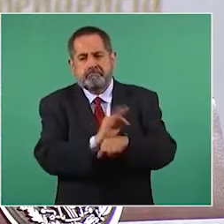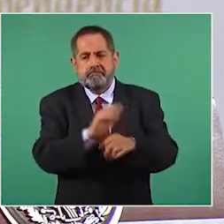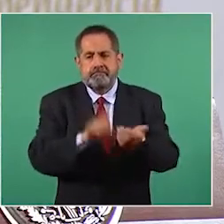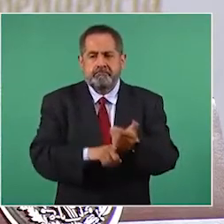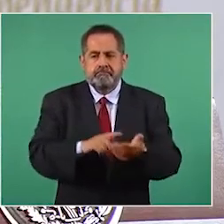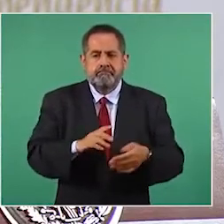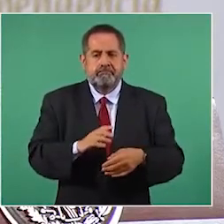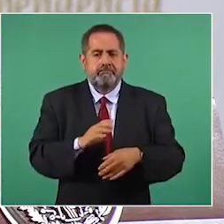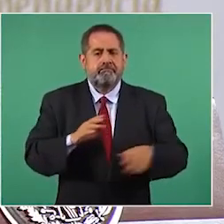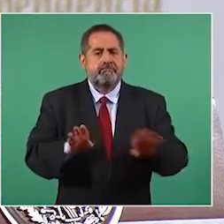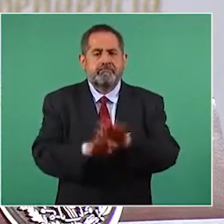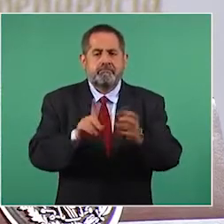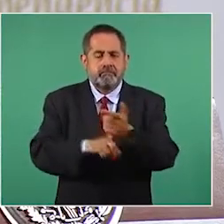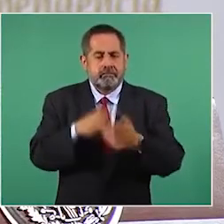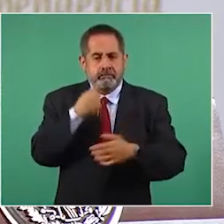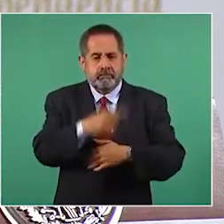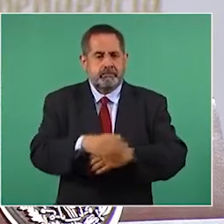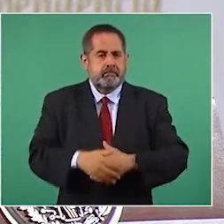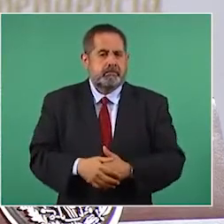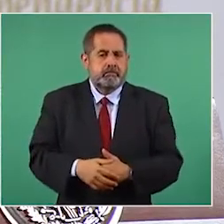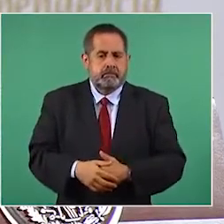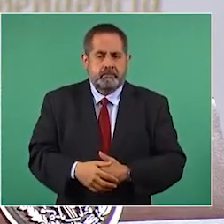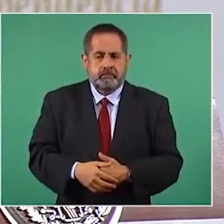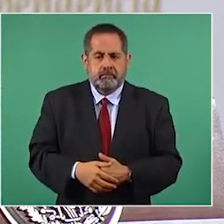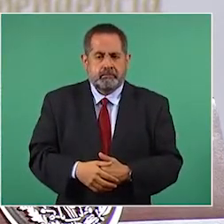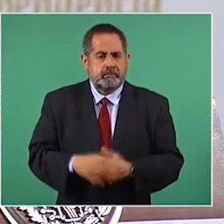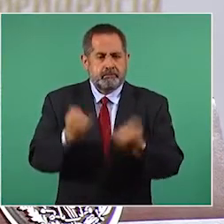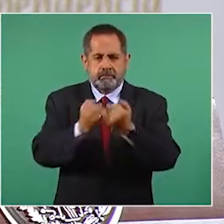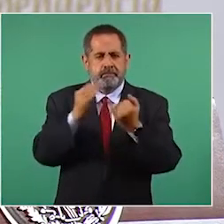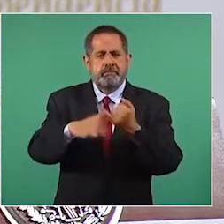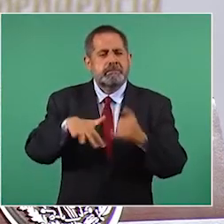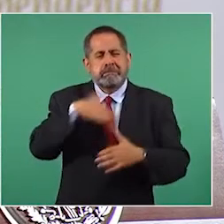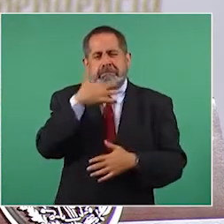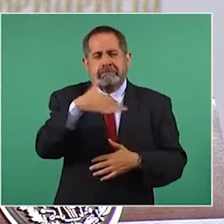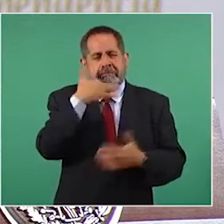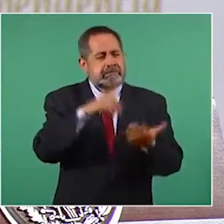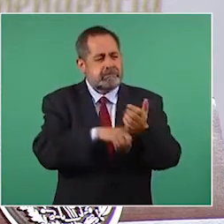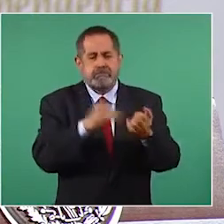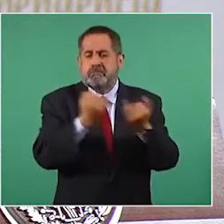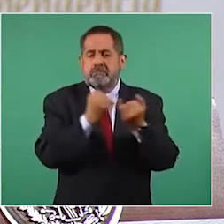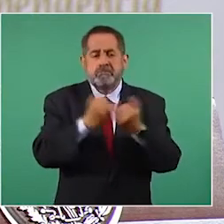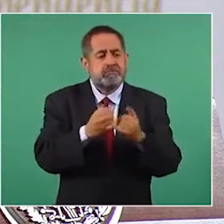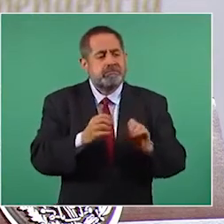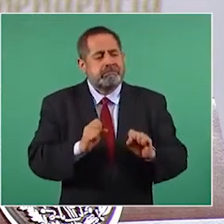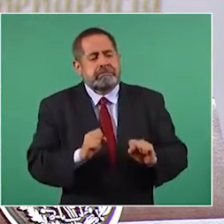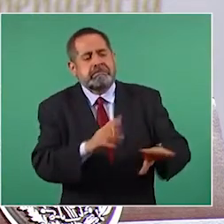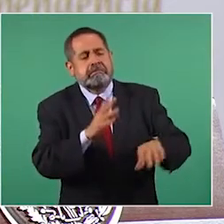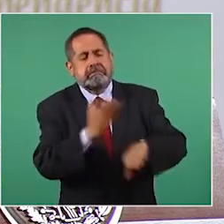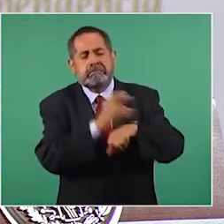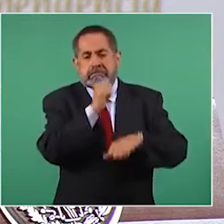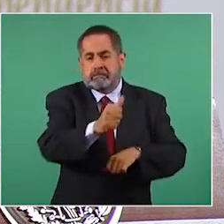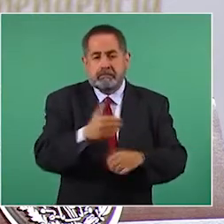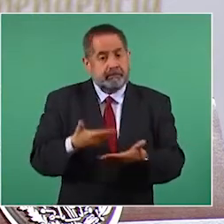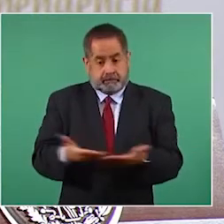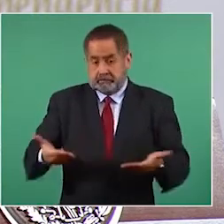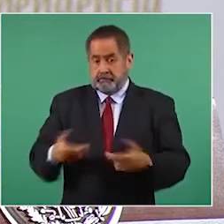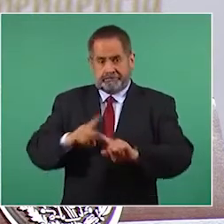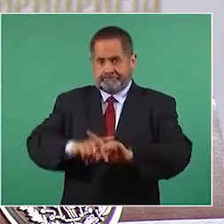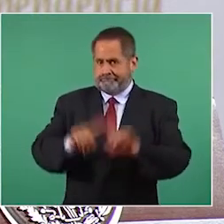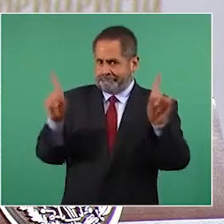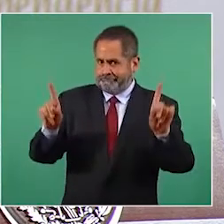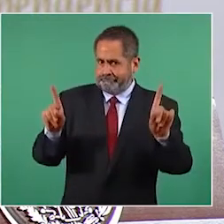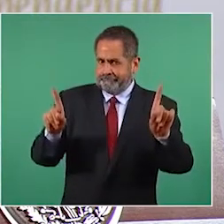imperaba, así como imperaba la corrupción, imperaba la impunidad, ahora es distinto. Entonces,